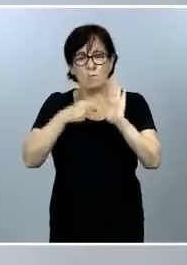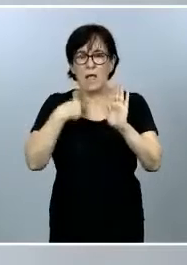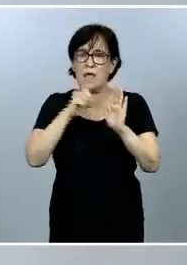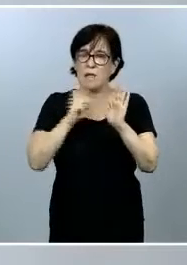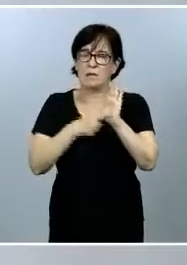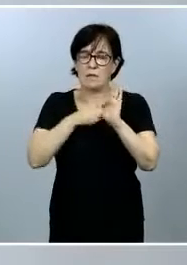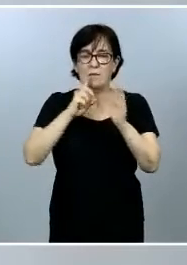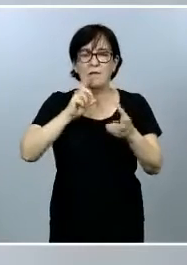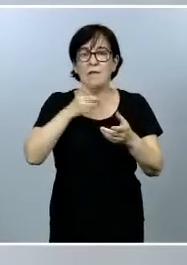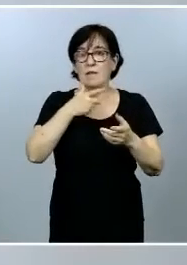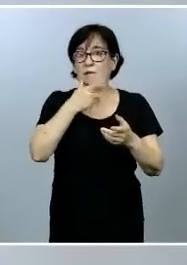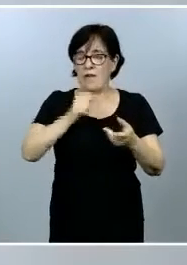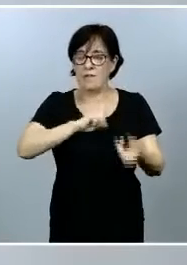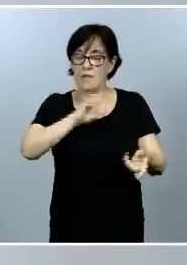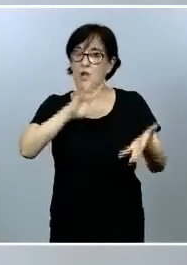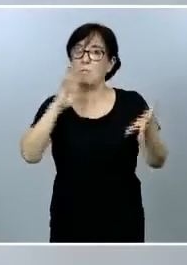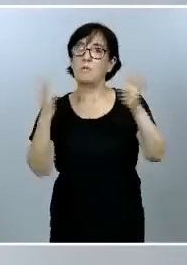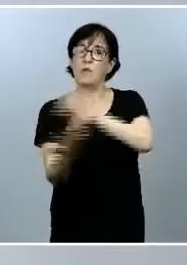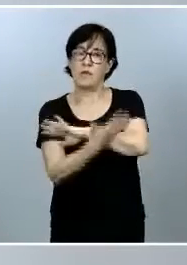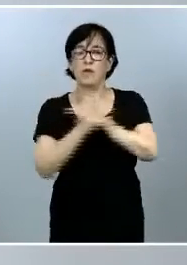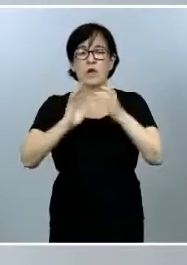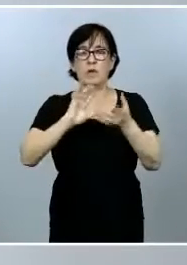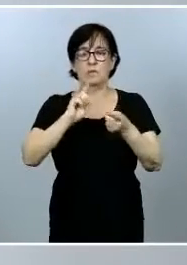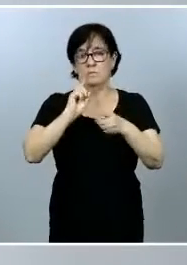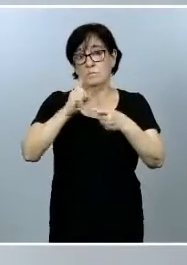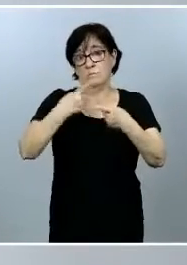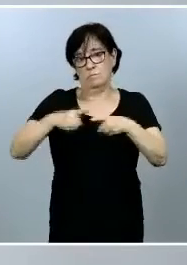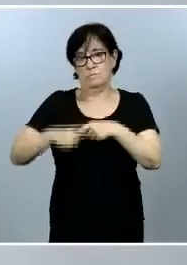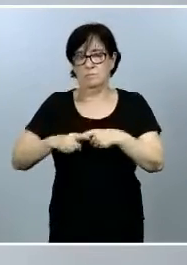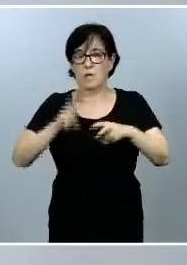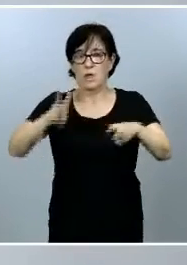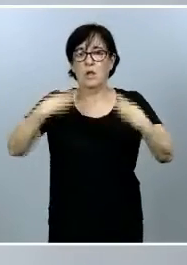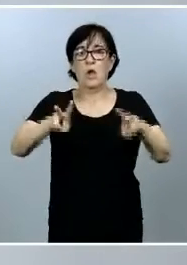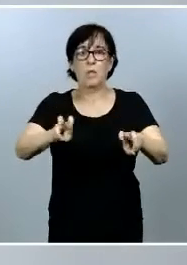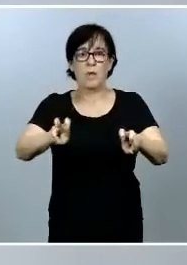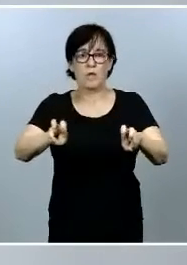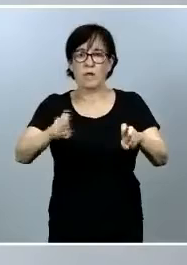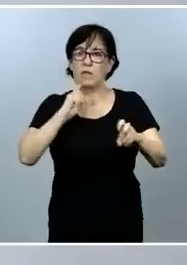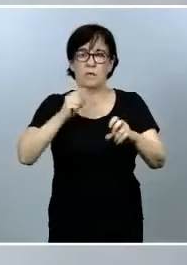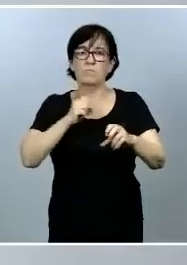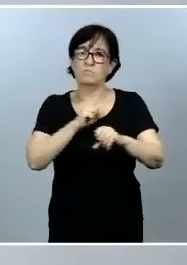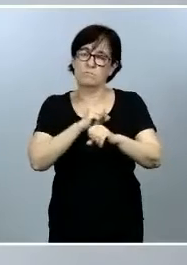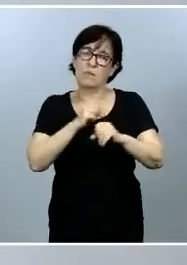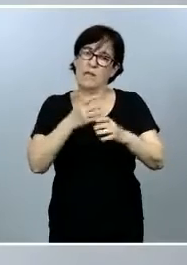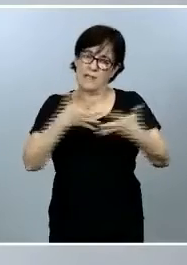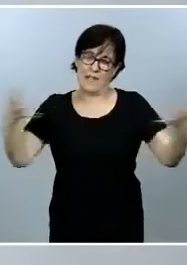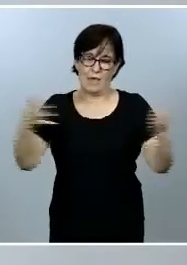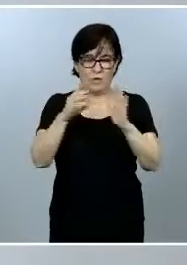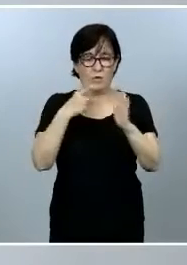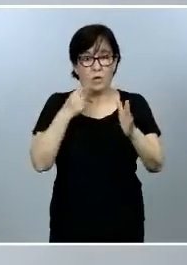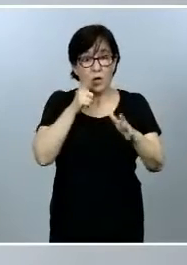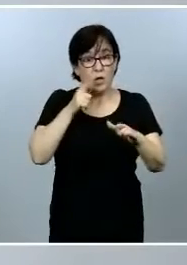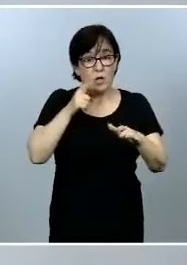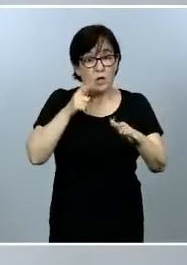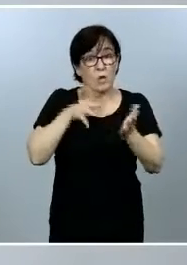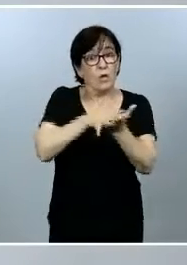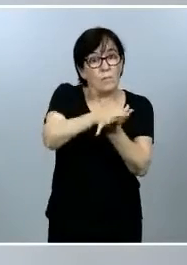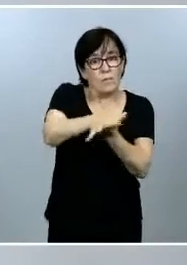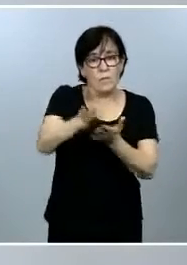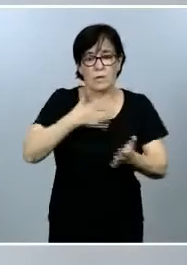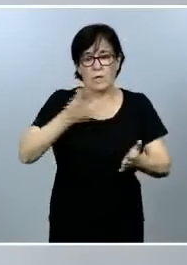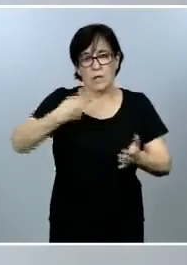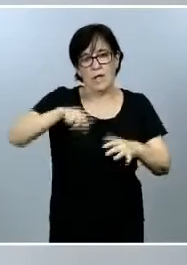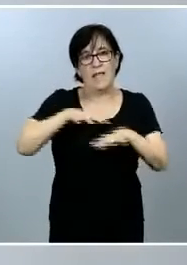transformación y de modernización a gran escala, por tanto, con un impacto muy importante en nuestro tejido